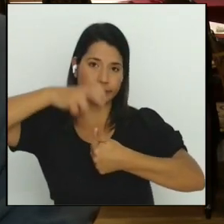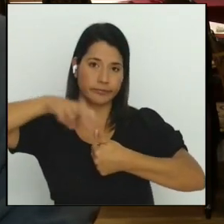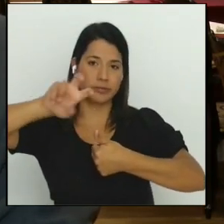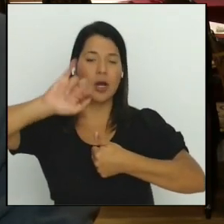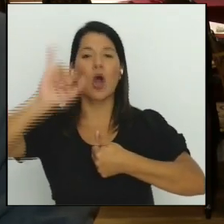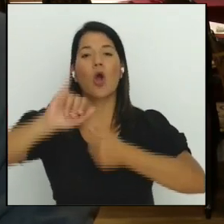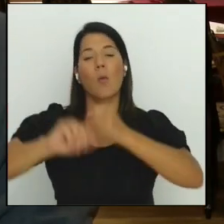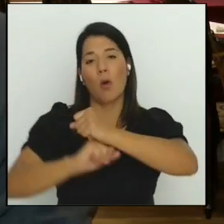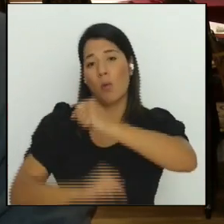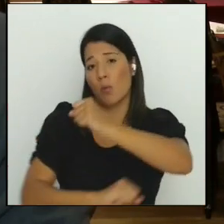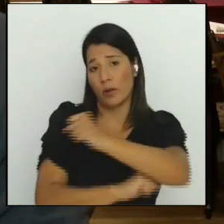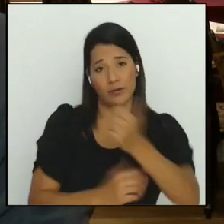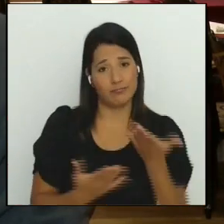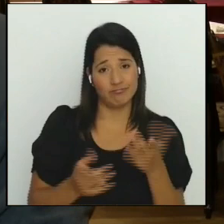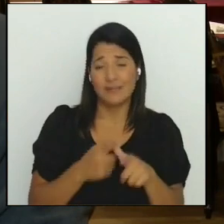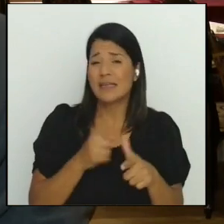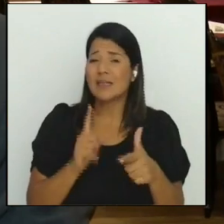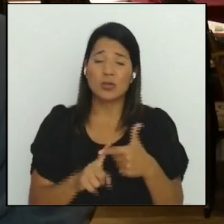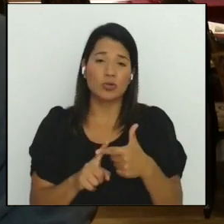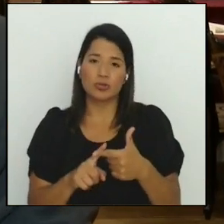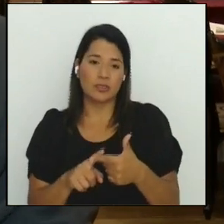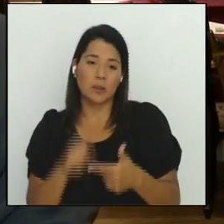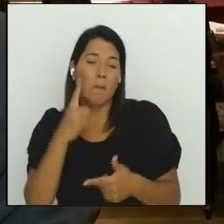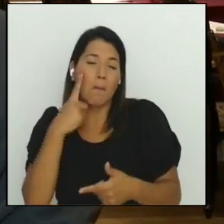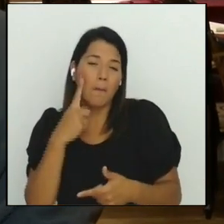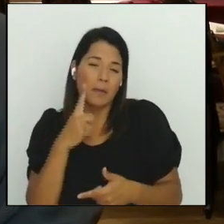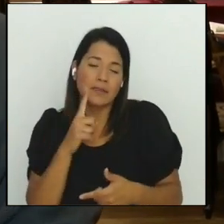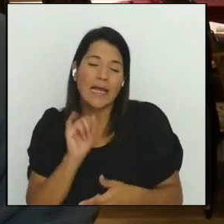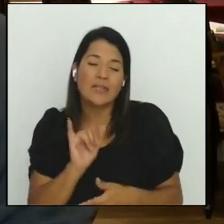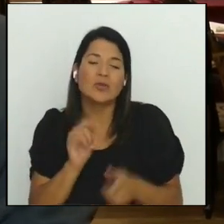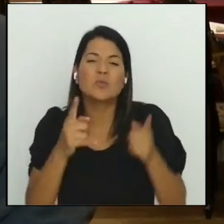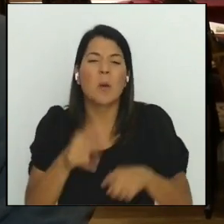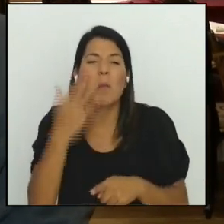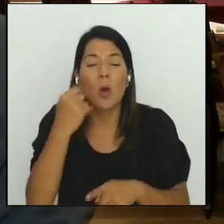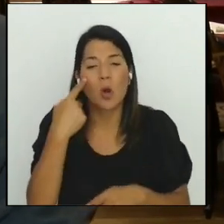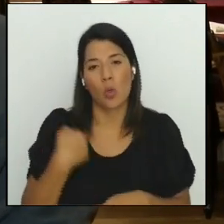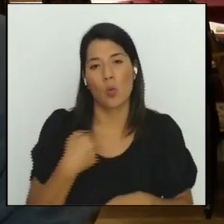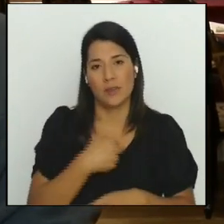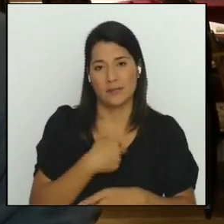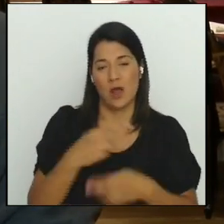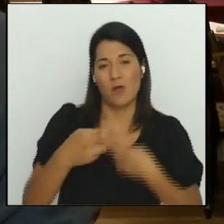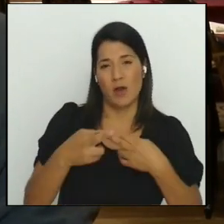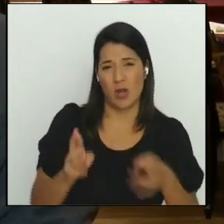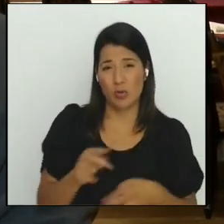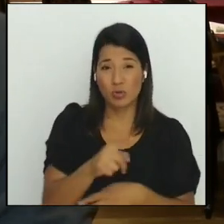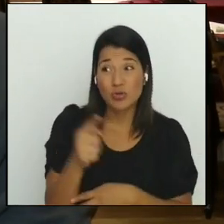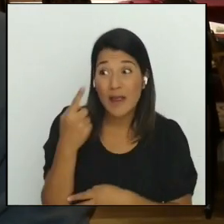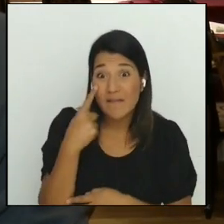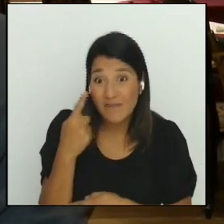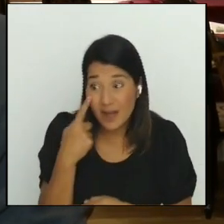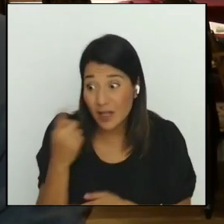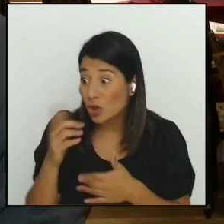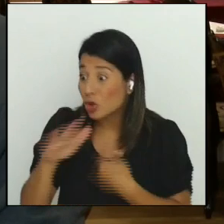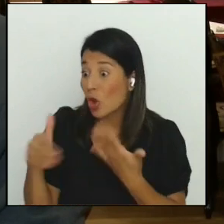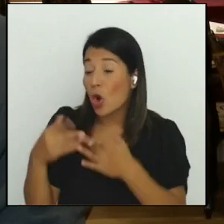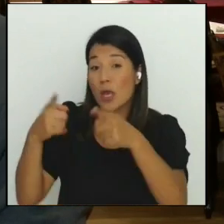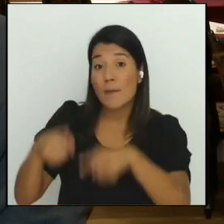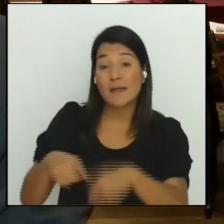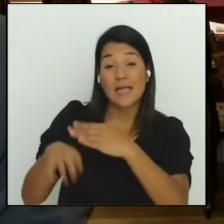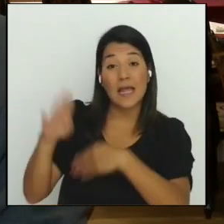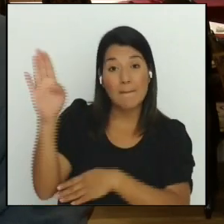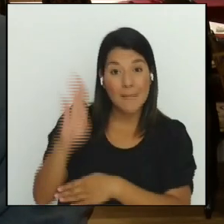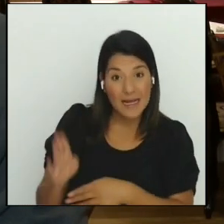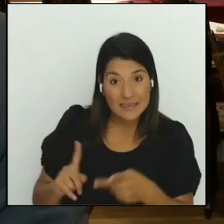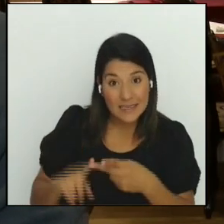de la región. Si usted analiza lo que está sucediendo en Brasil, en Ecuador, que era un país con unos indicadores muy buenos, es exactamente lo que nos está ocurriendo a